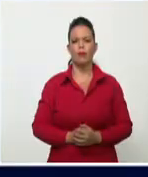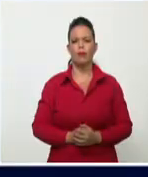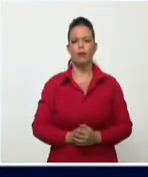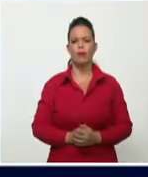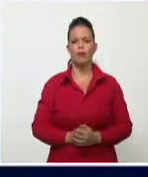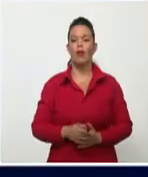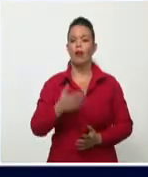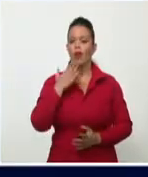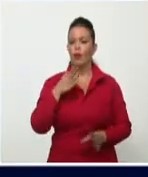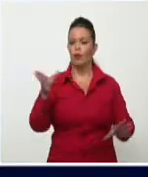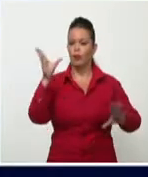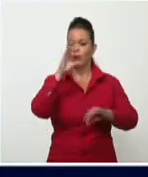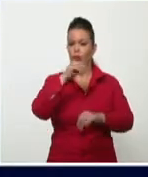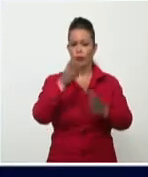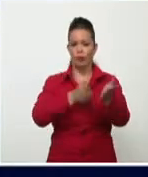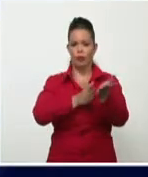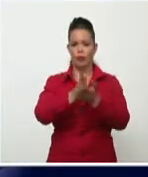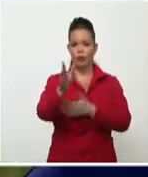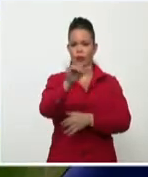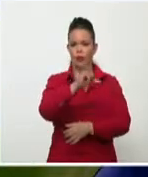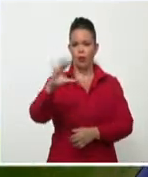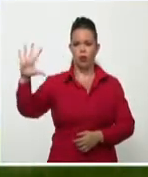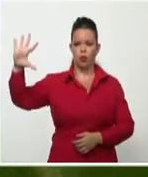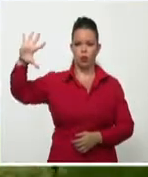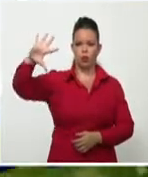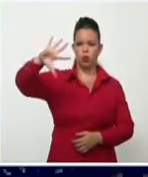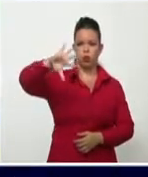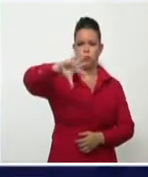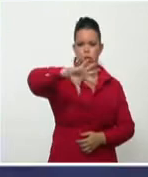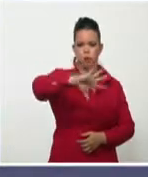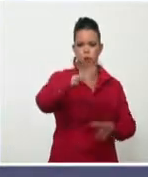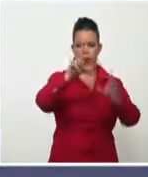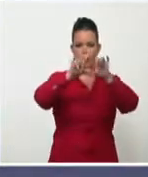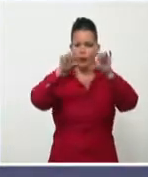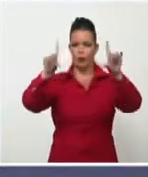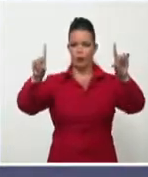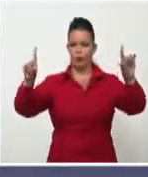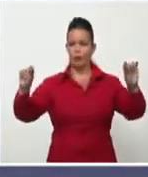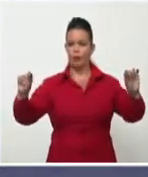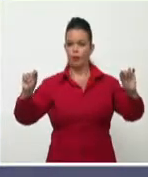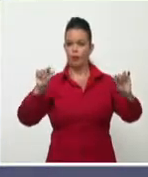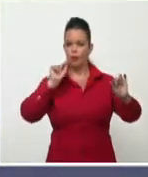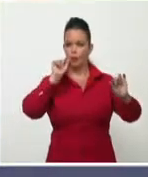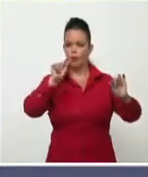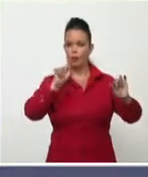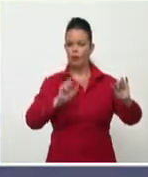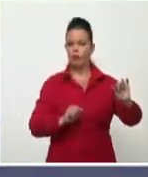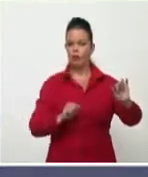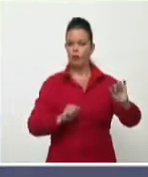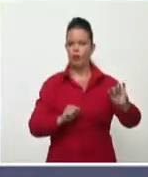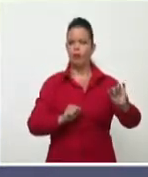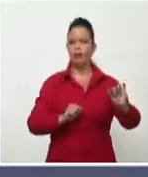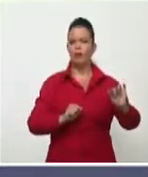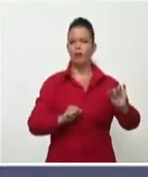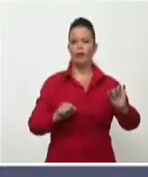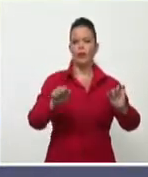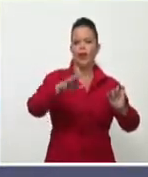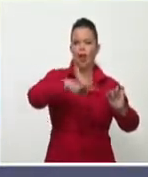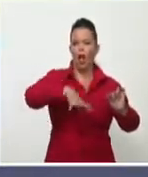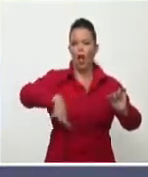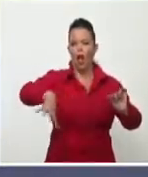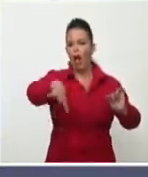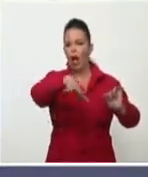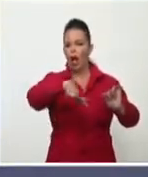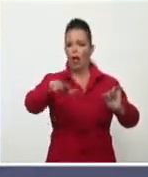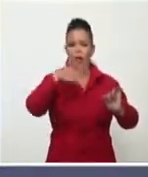Buenas noches, permanece la influencia de altas presiones sobre el territorio cubano en superficie, pero los niveles altos de la atmósfera, las condiciones van tornándose algo favorables para